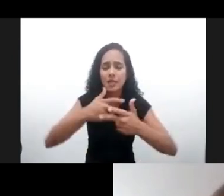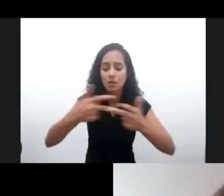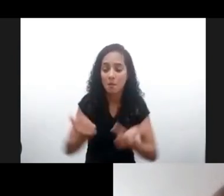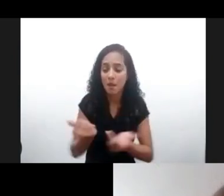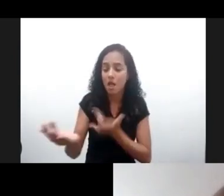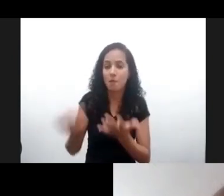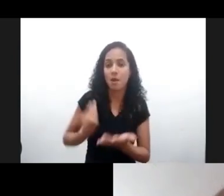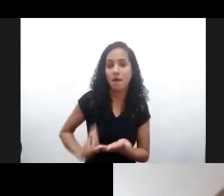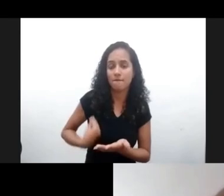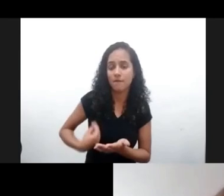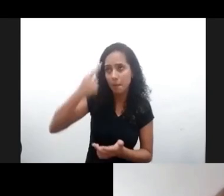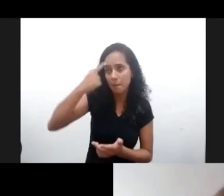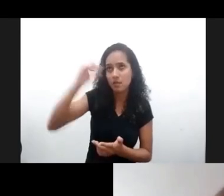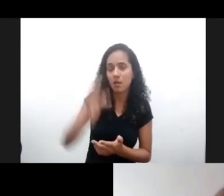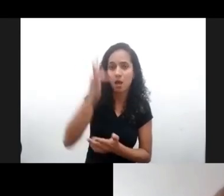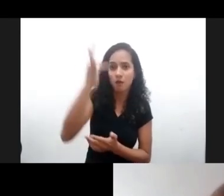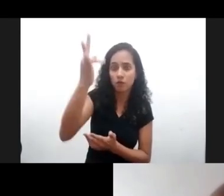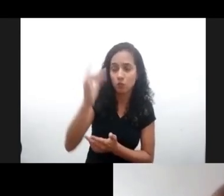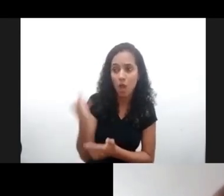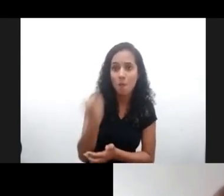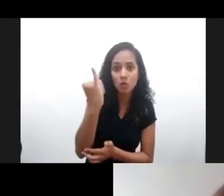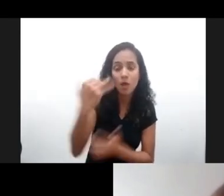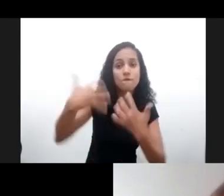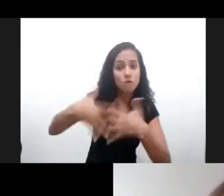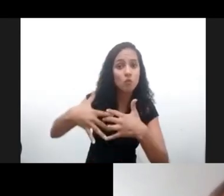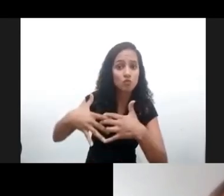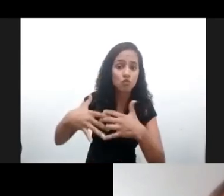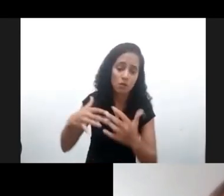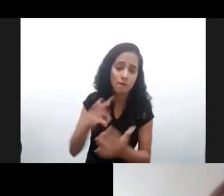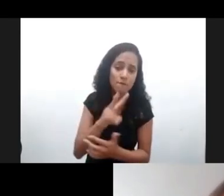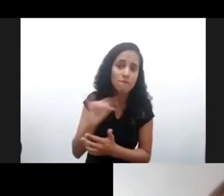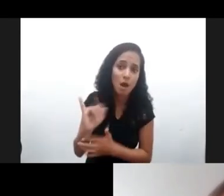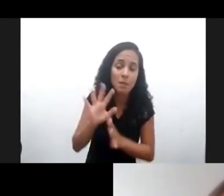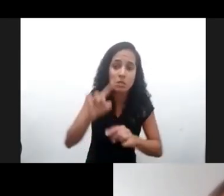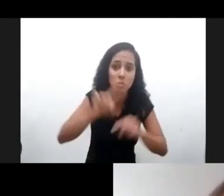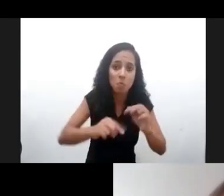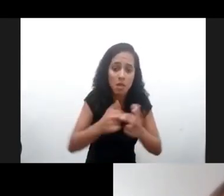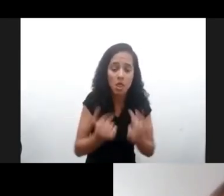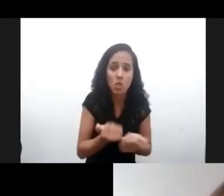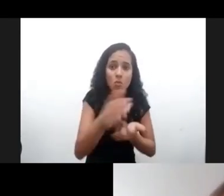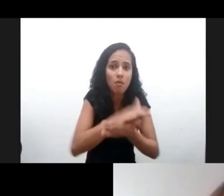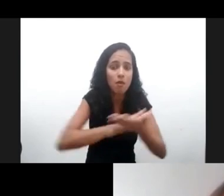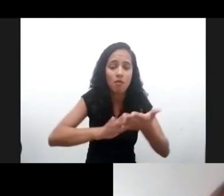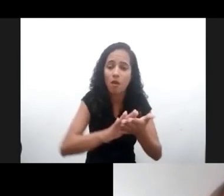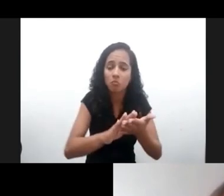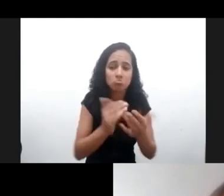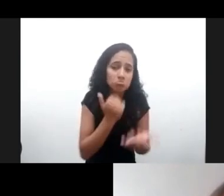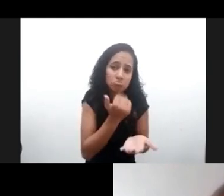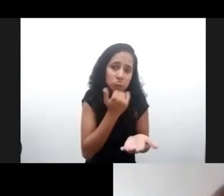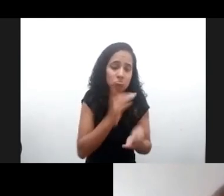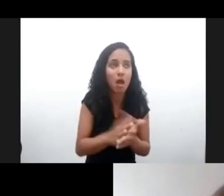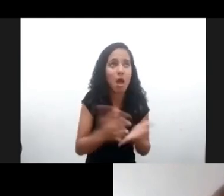Y eso es lo que pasa muy seguido aquí, que queda en el discurso, pero después en la realidad no lo podemos ver. Y quizás para